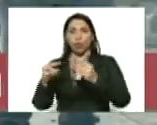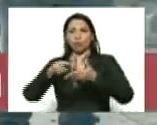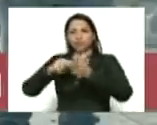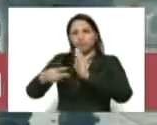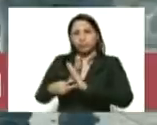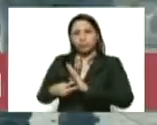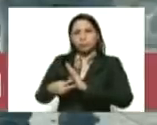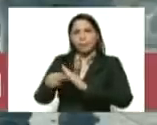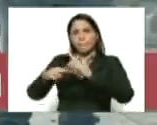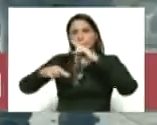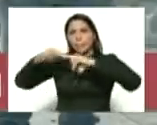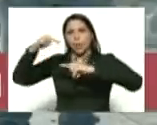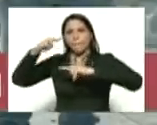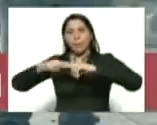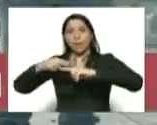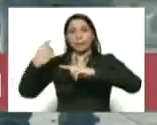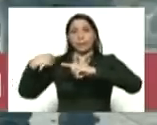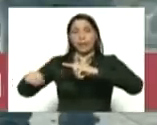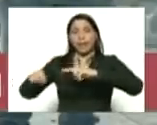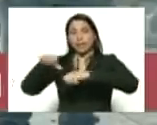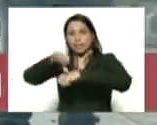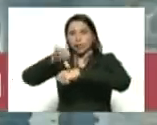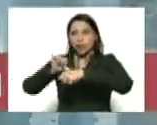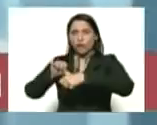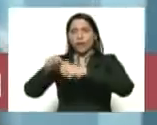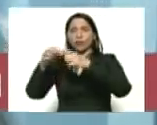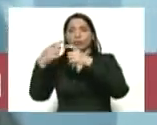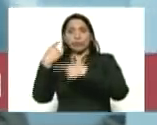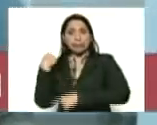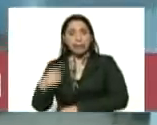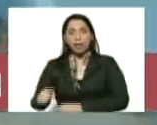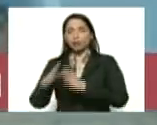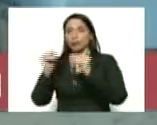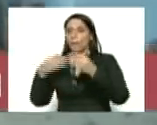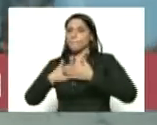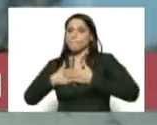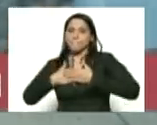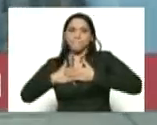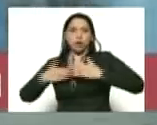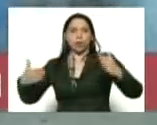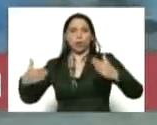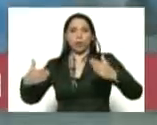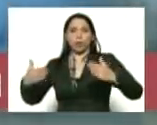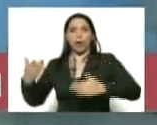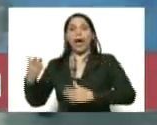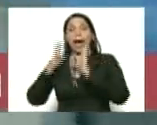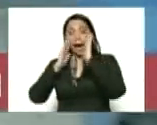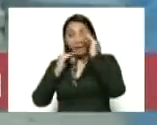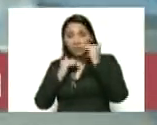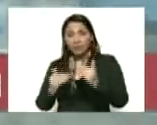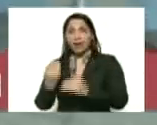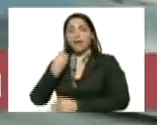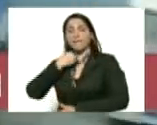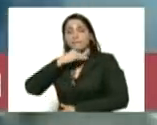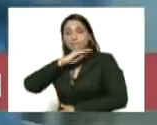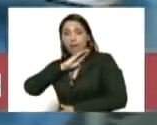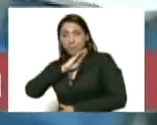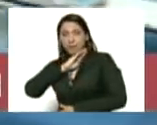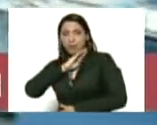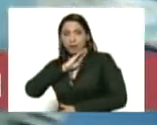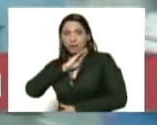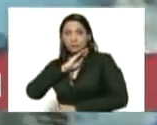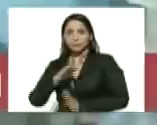estructura para tener quirófanos y tener todas las garantías para atender patologías nefrológicas en